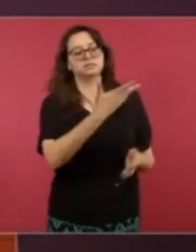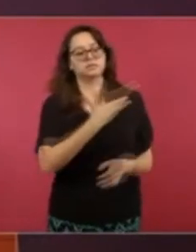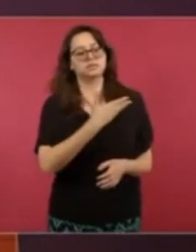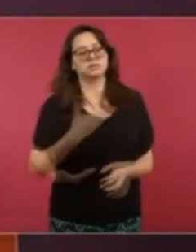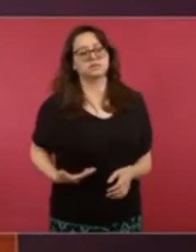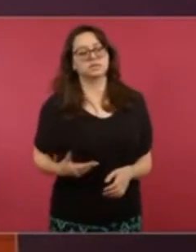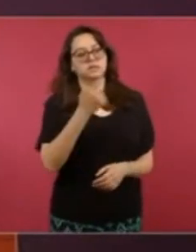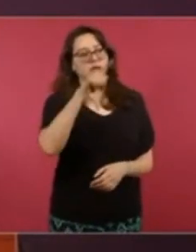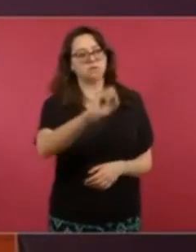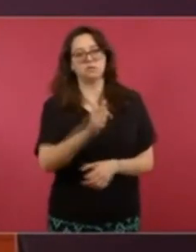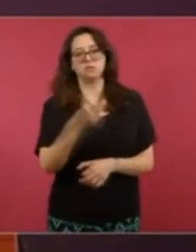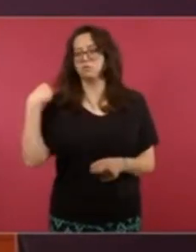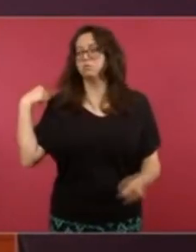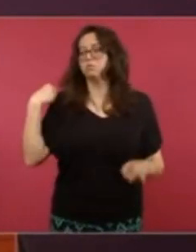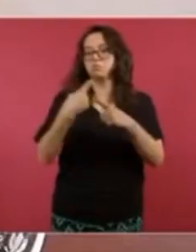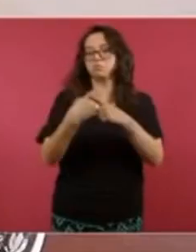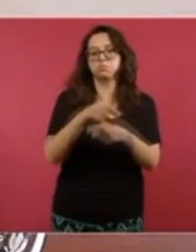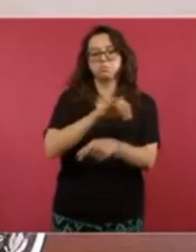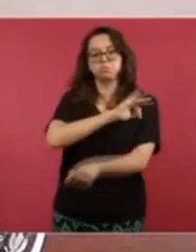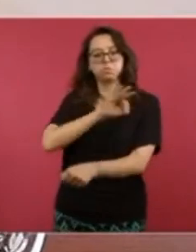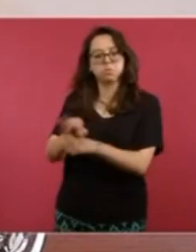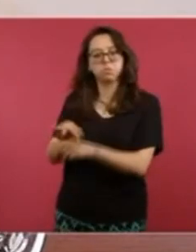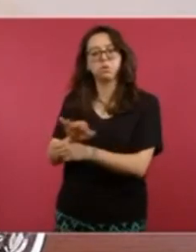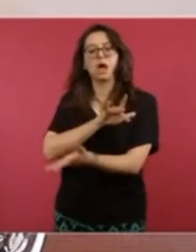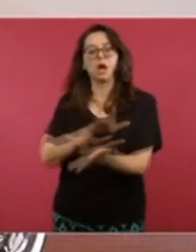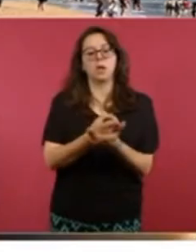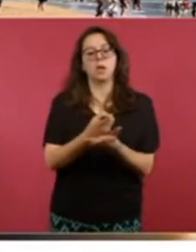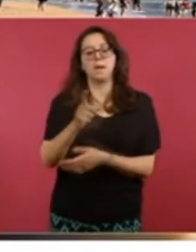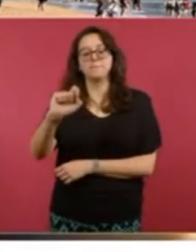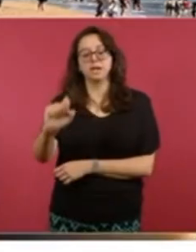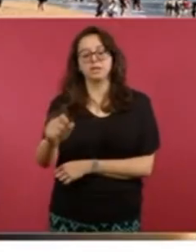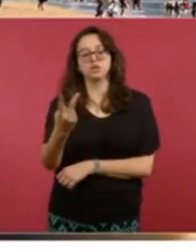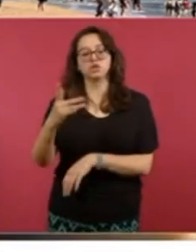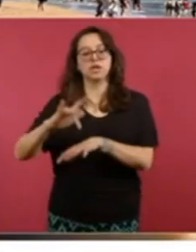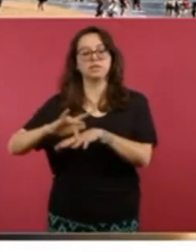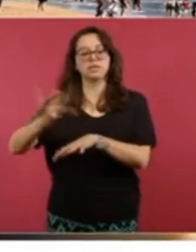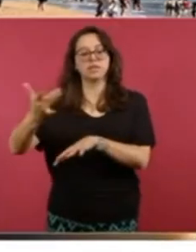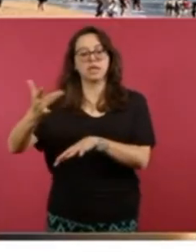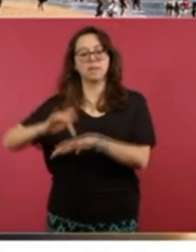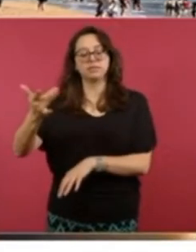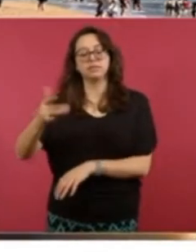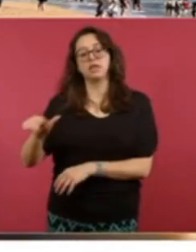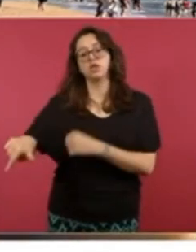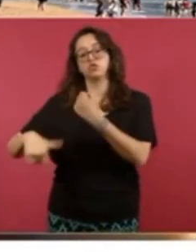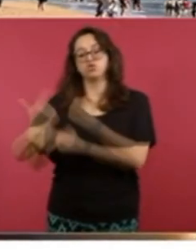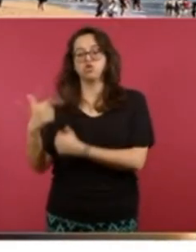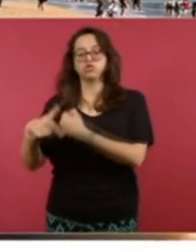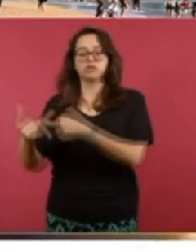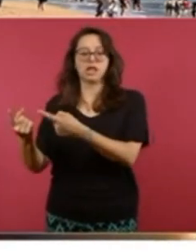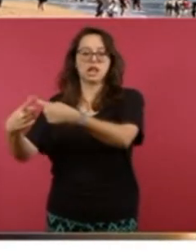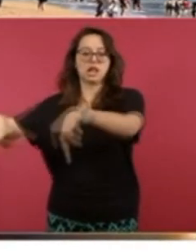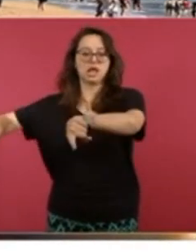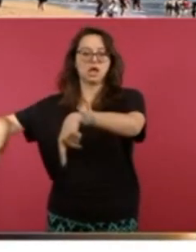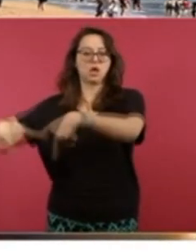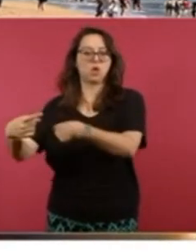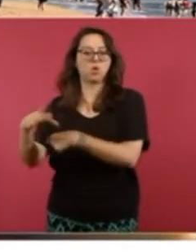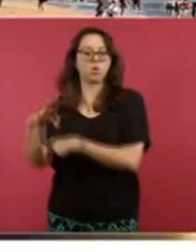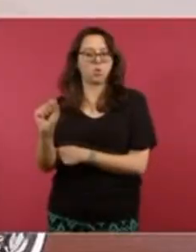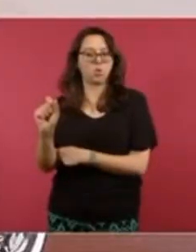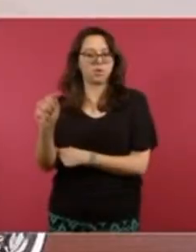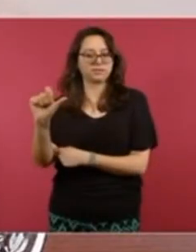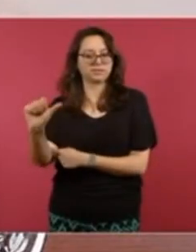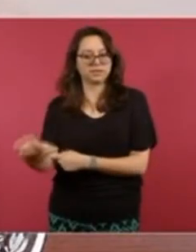expresó su gratitud al Gobierno de México y la sociedad civil por el respaldo brindado a Acapulco tras el huracán